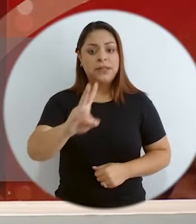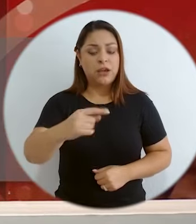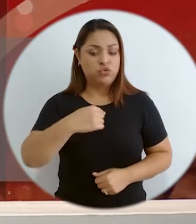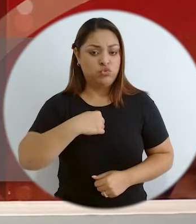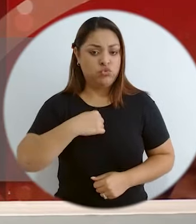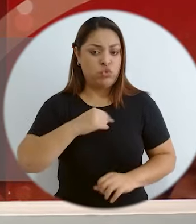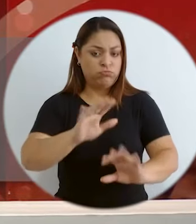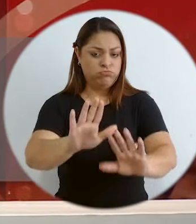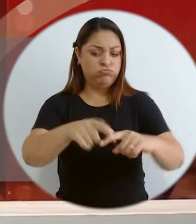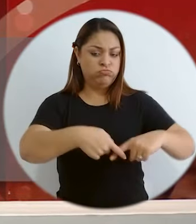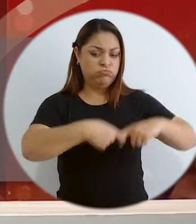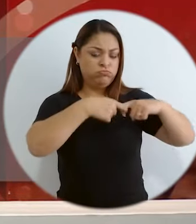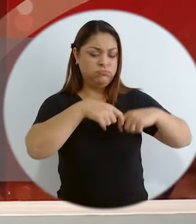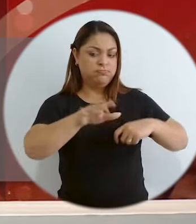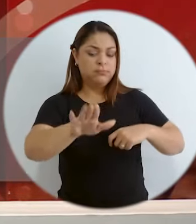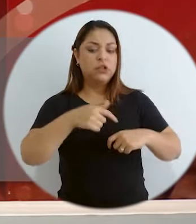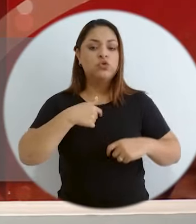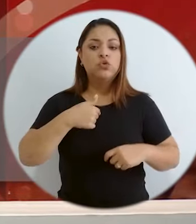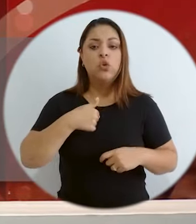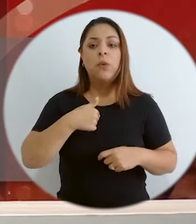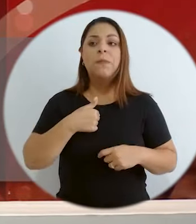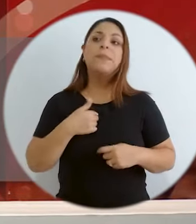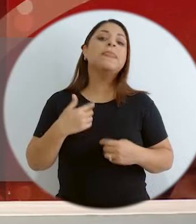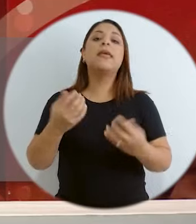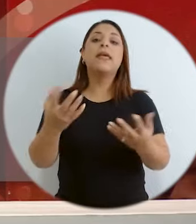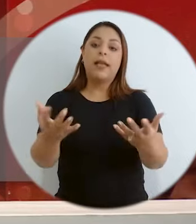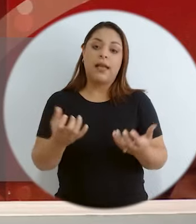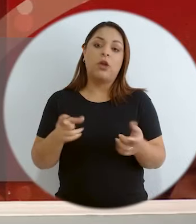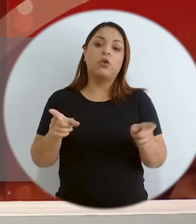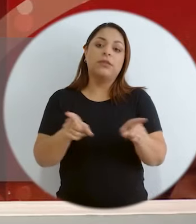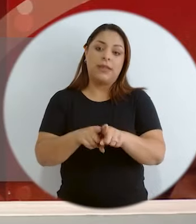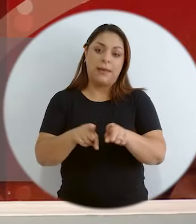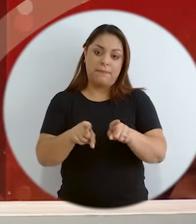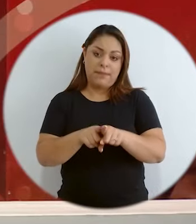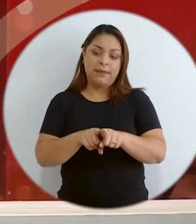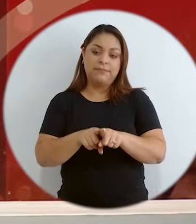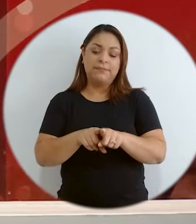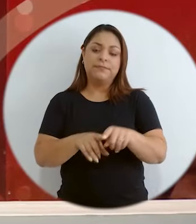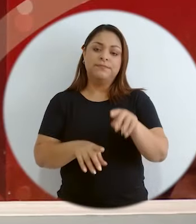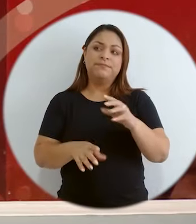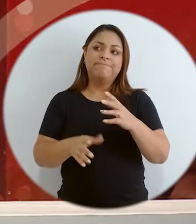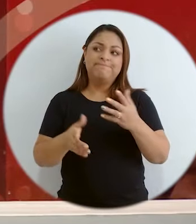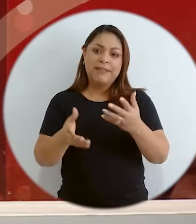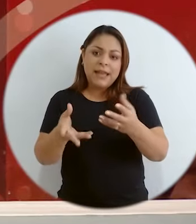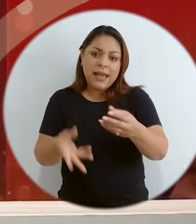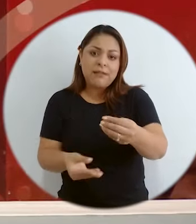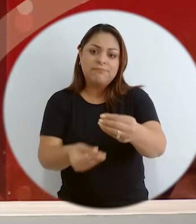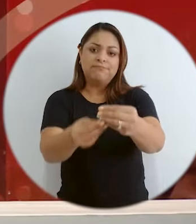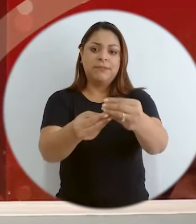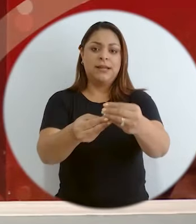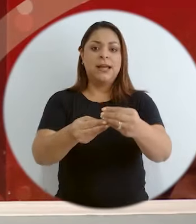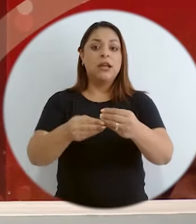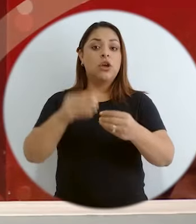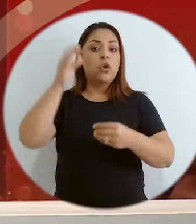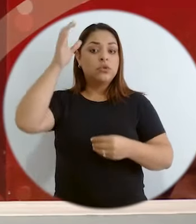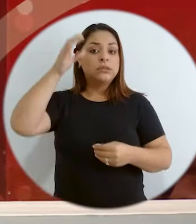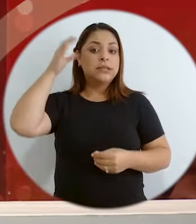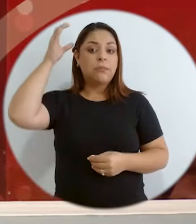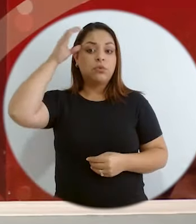haciendo un paréntesis, quisiera también introducir el